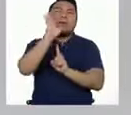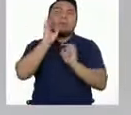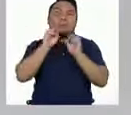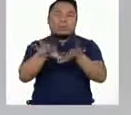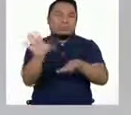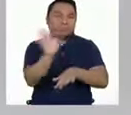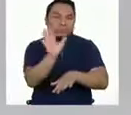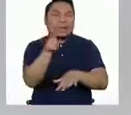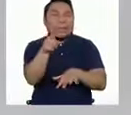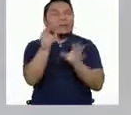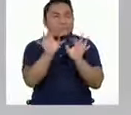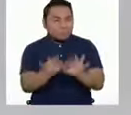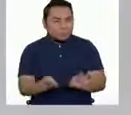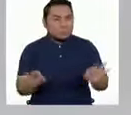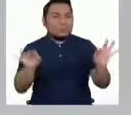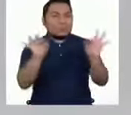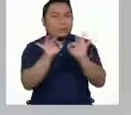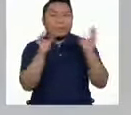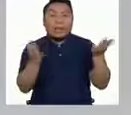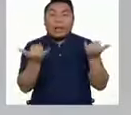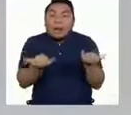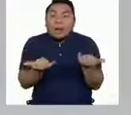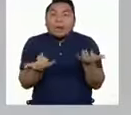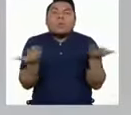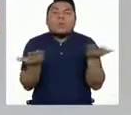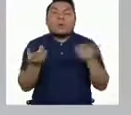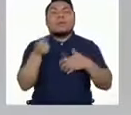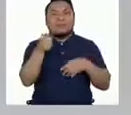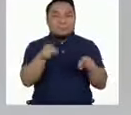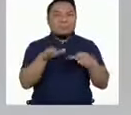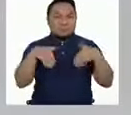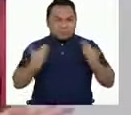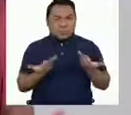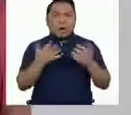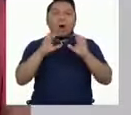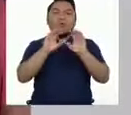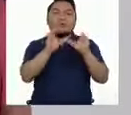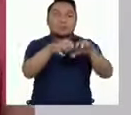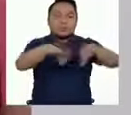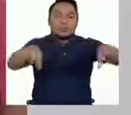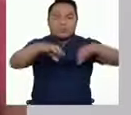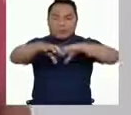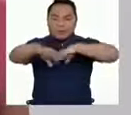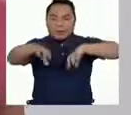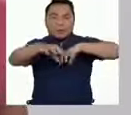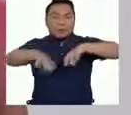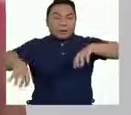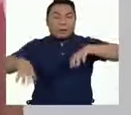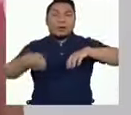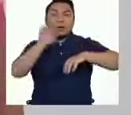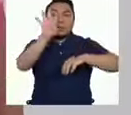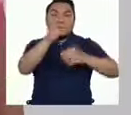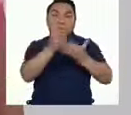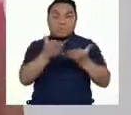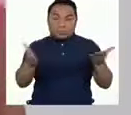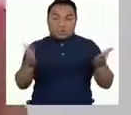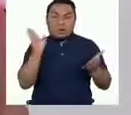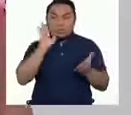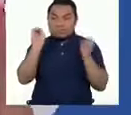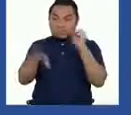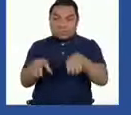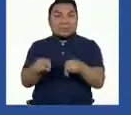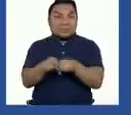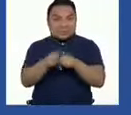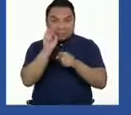algo que es muy importante. Ahora vamos a ver que también podemos agrupar otros objetos, no solamente nuestros residuos.